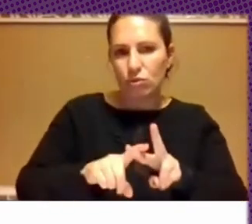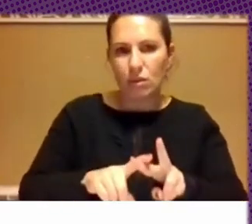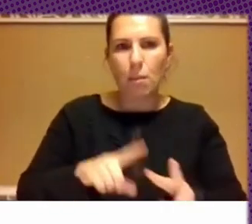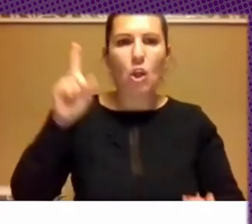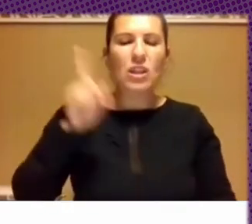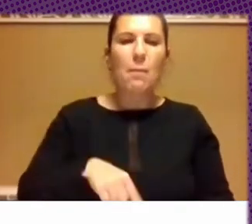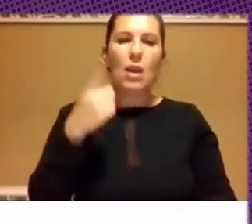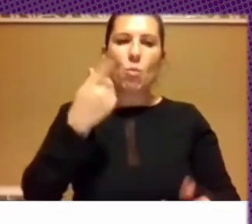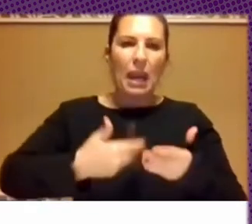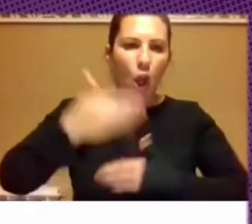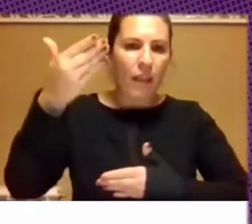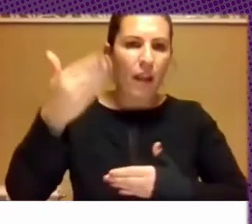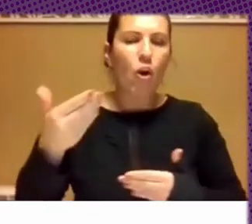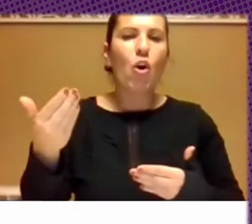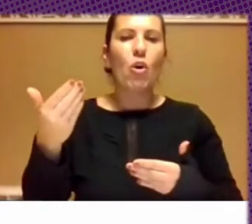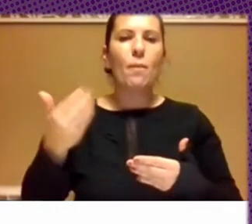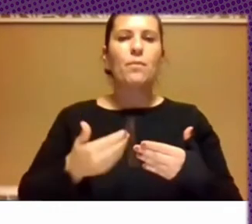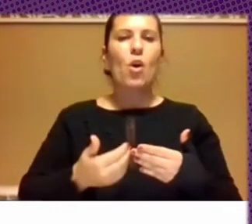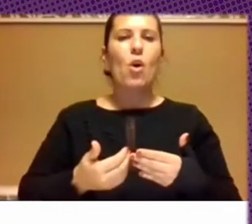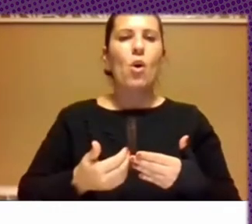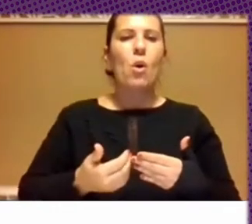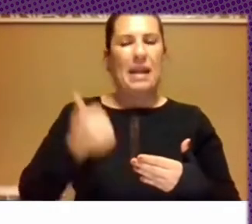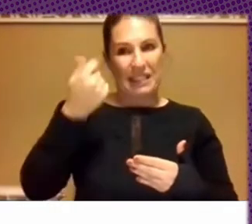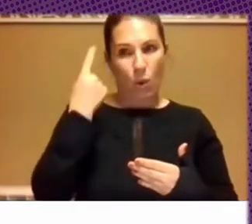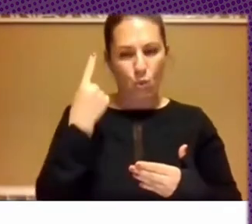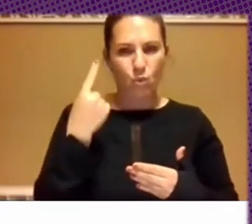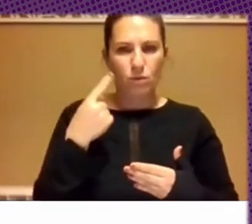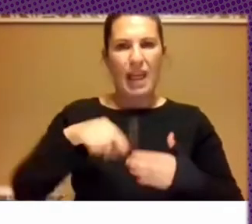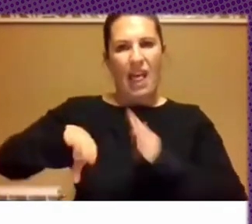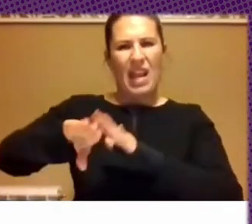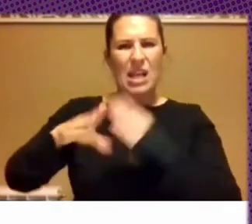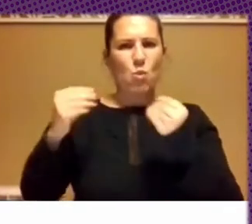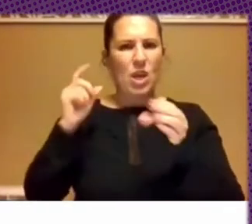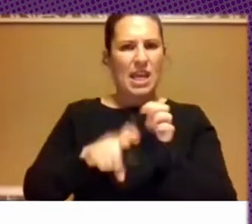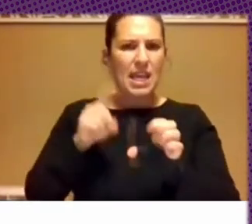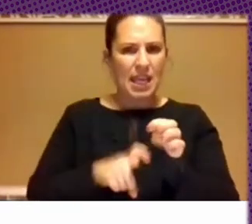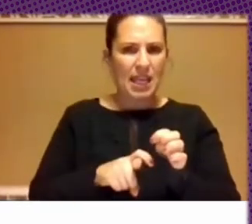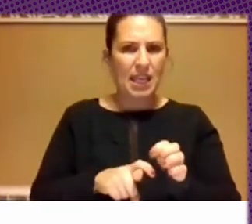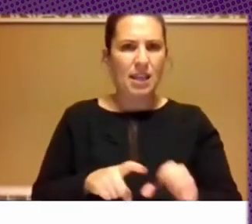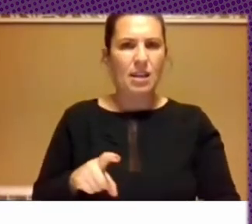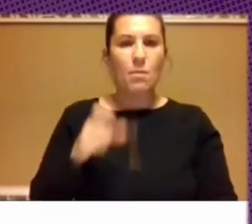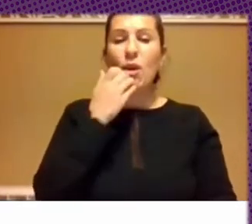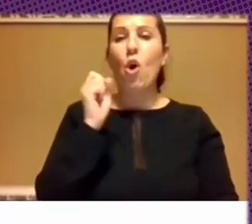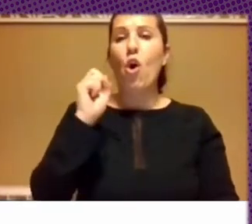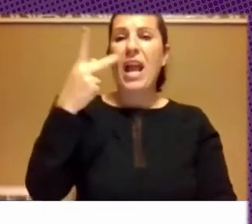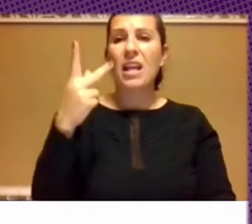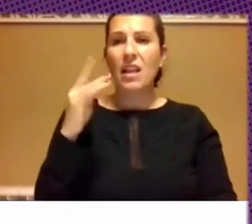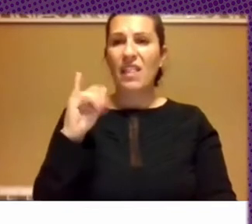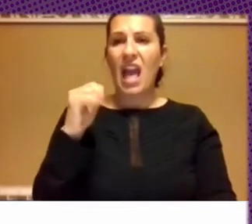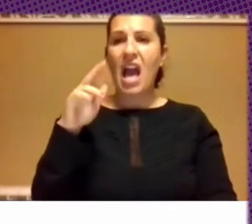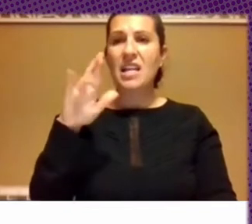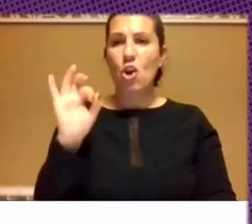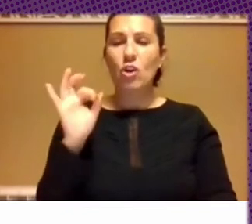un periódico, o más que un periódico, por ejemplo, desde la derecha, que eran muy activos. En este caso, OKDiario siempre salía en las